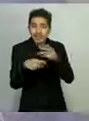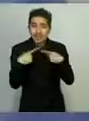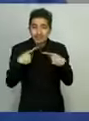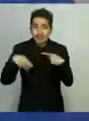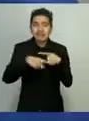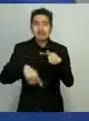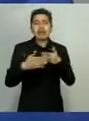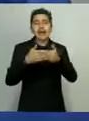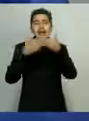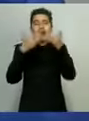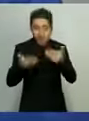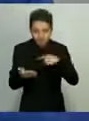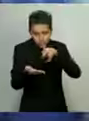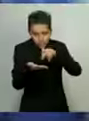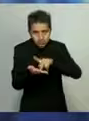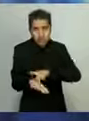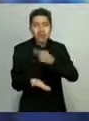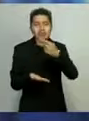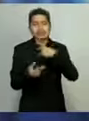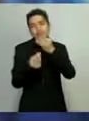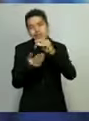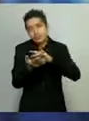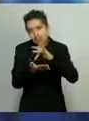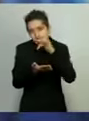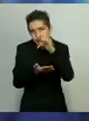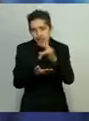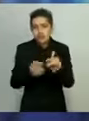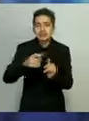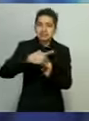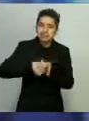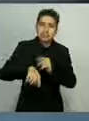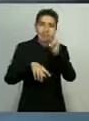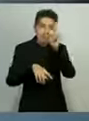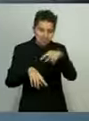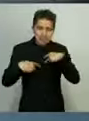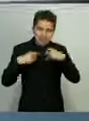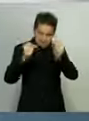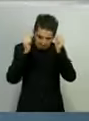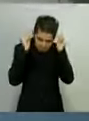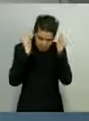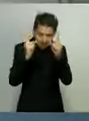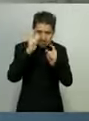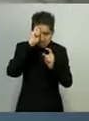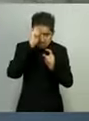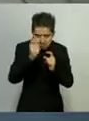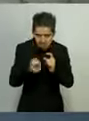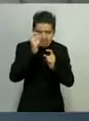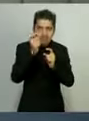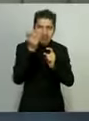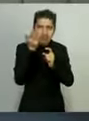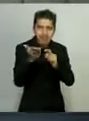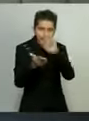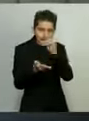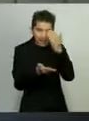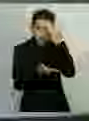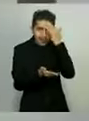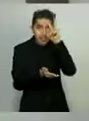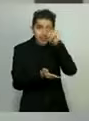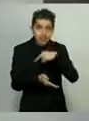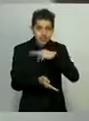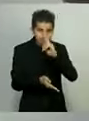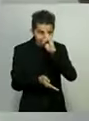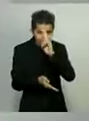quiero enviarles una vez más mi gratitud, mi admiración más profunda, mi reconocimiento y mi respeto.